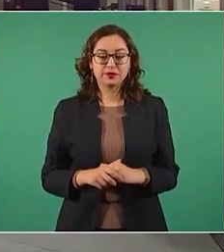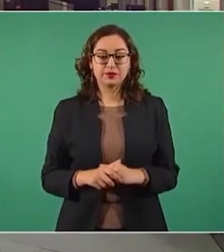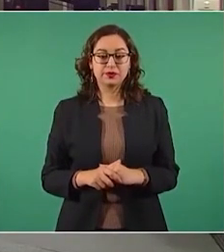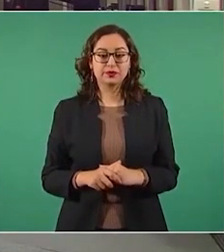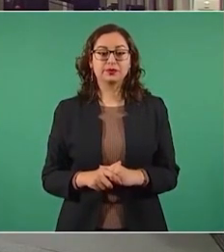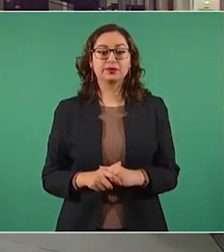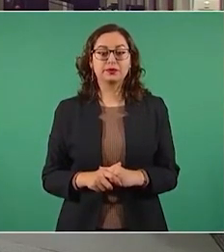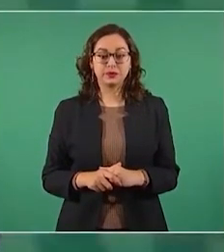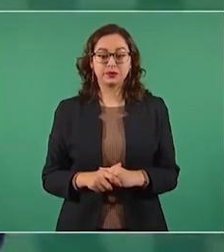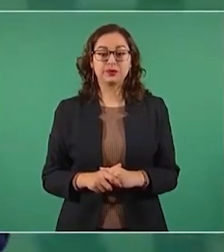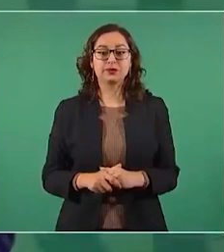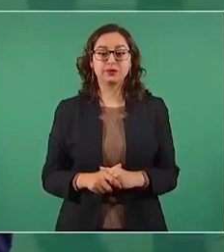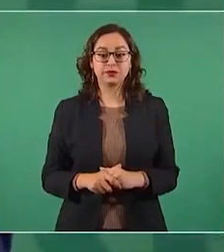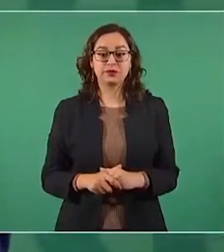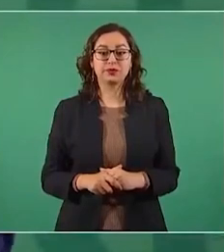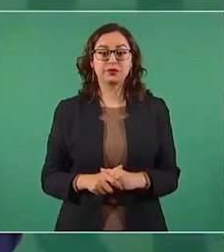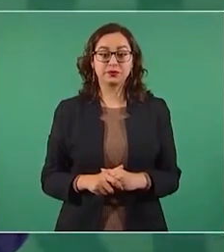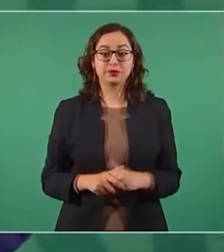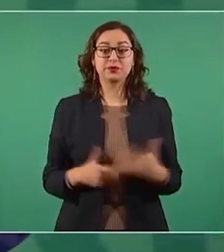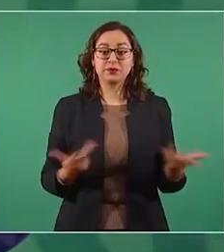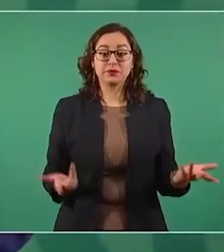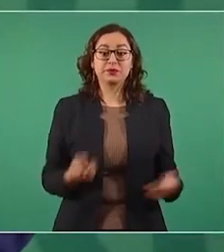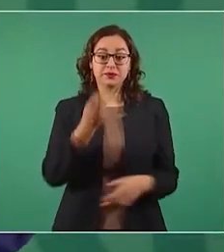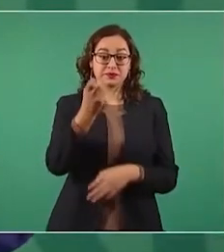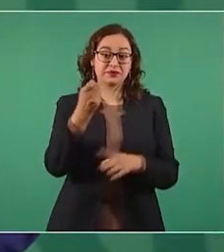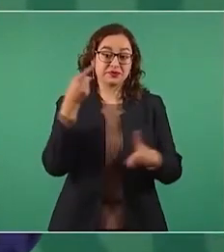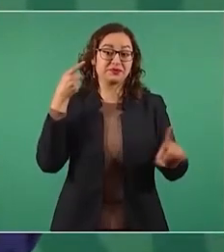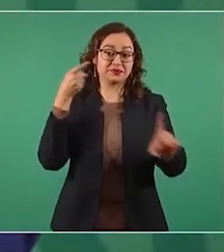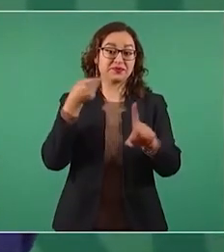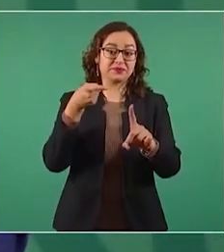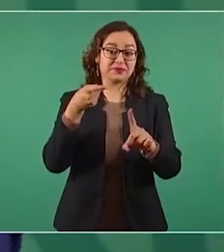Sí. No, pues ese era el propósito.